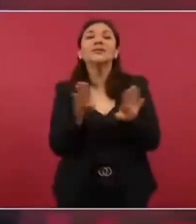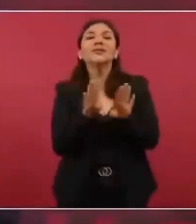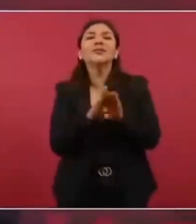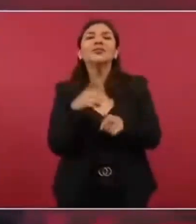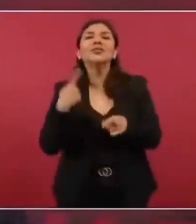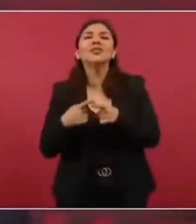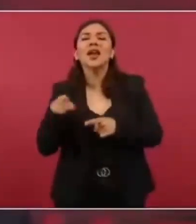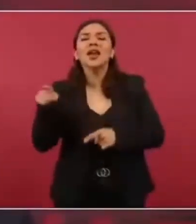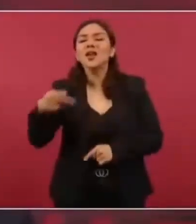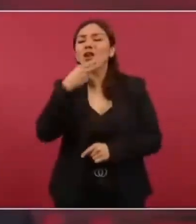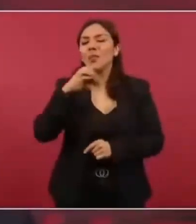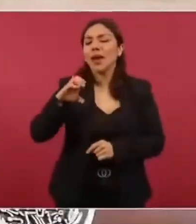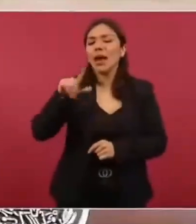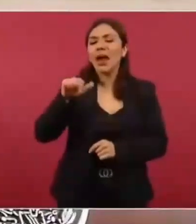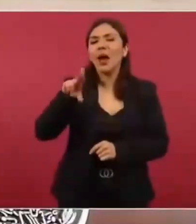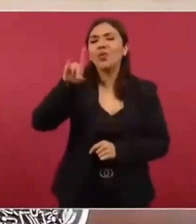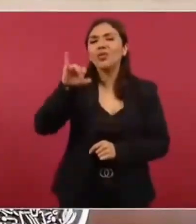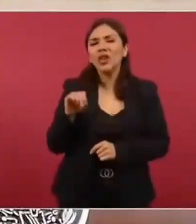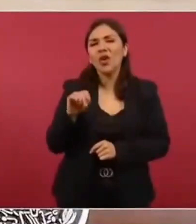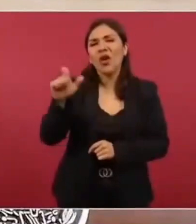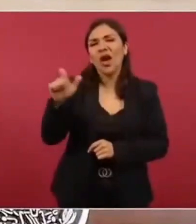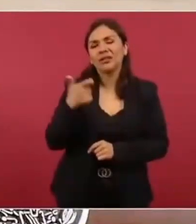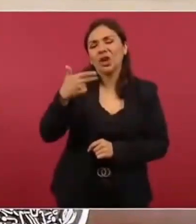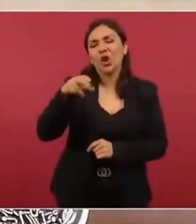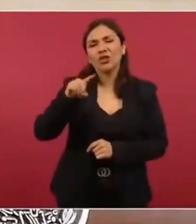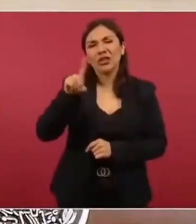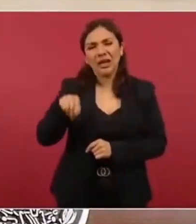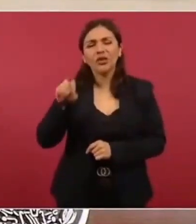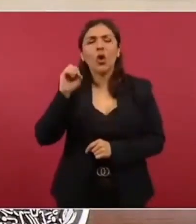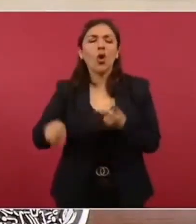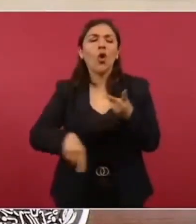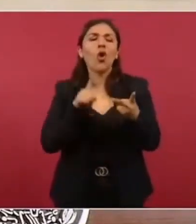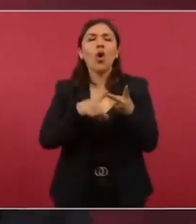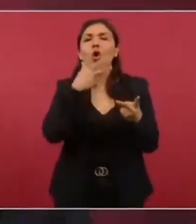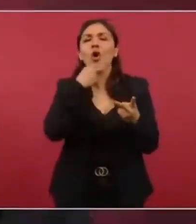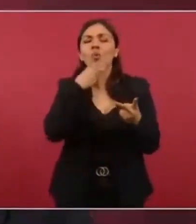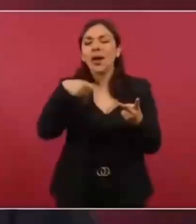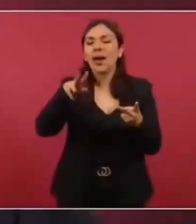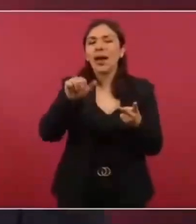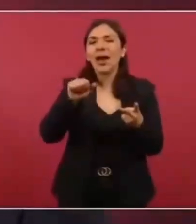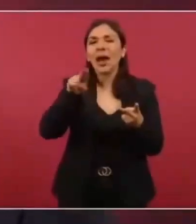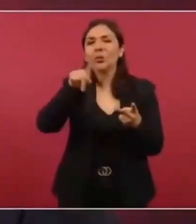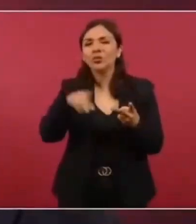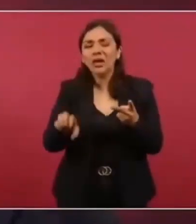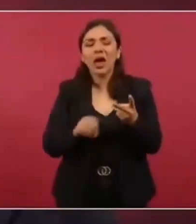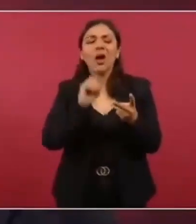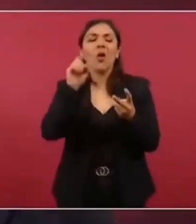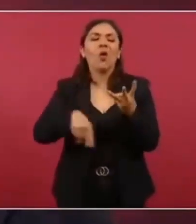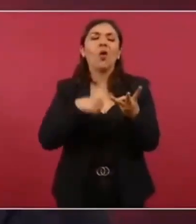Claudio X. González o Krause o Castañeda,